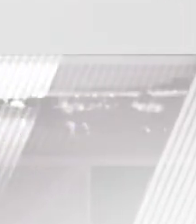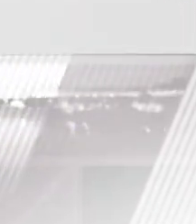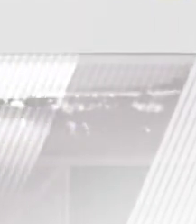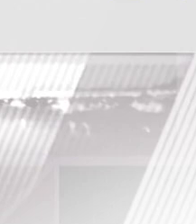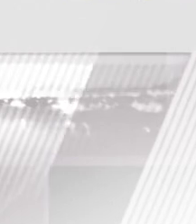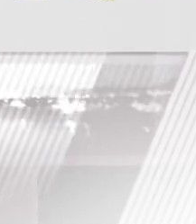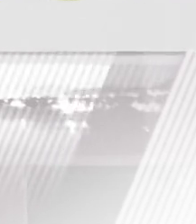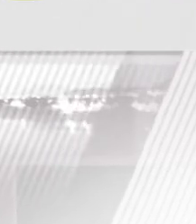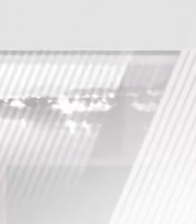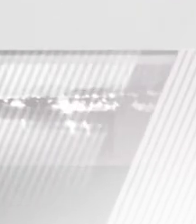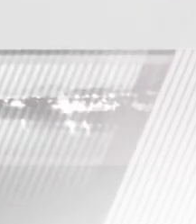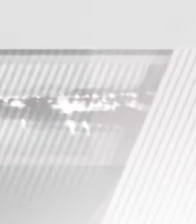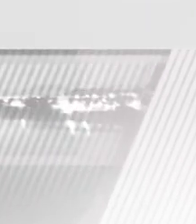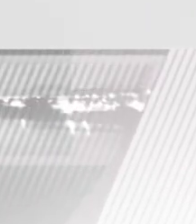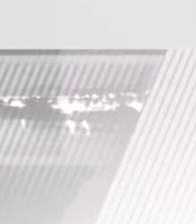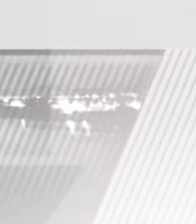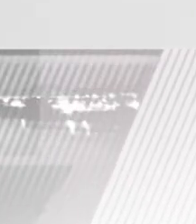Daniela.